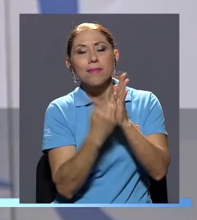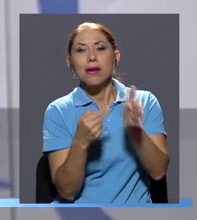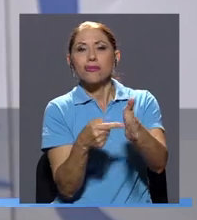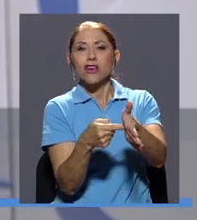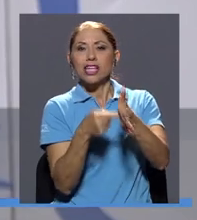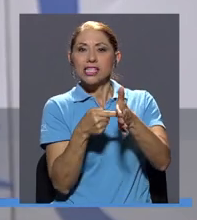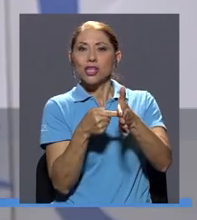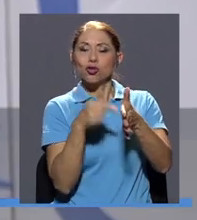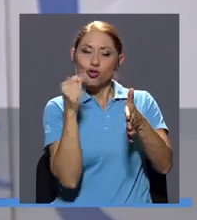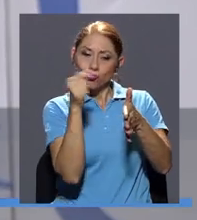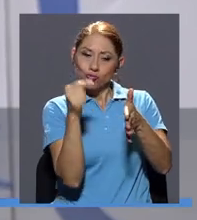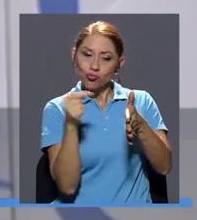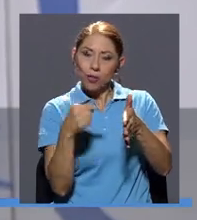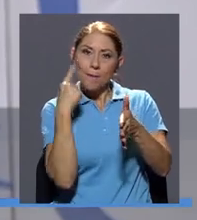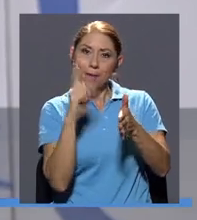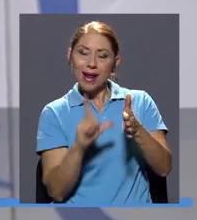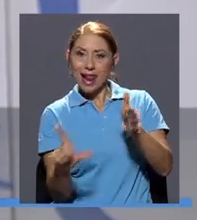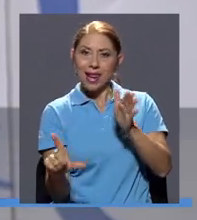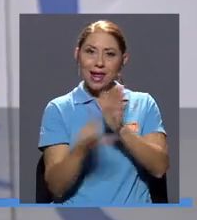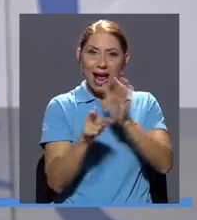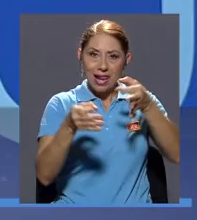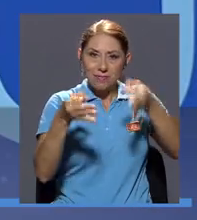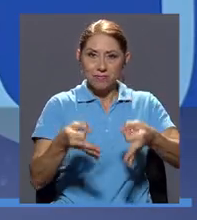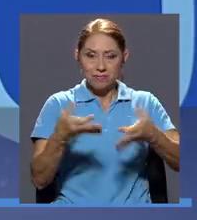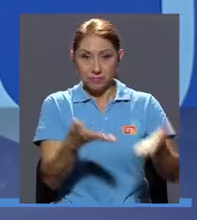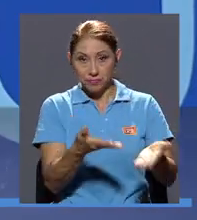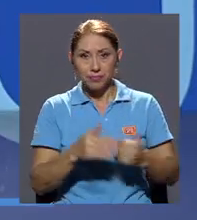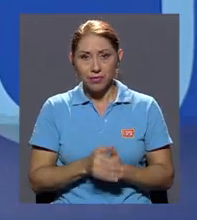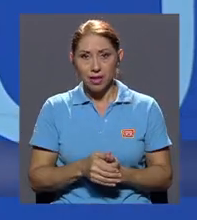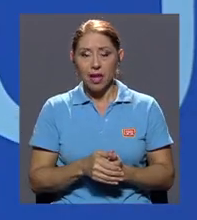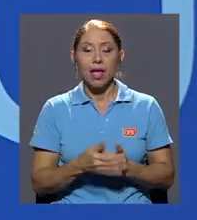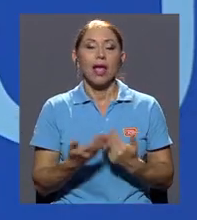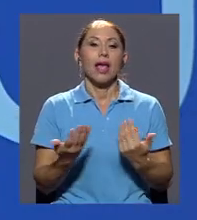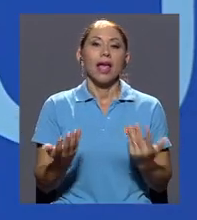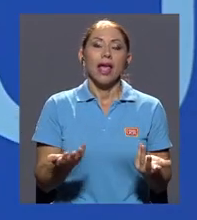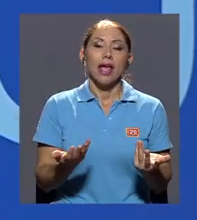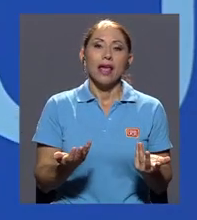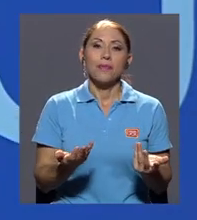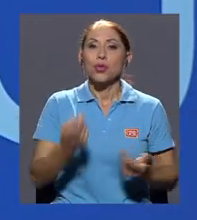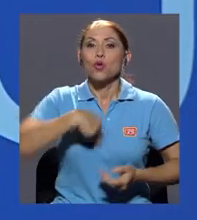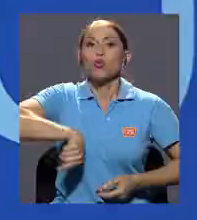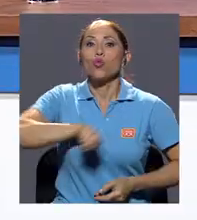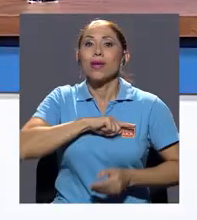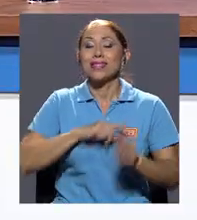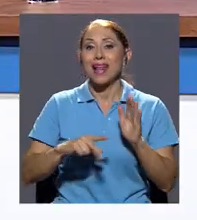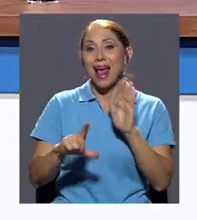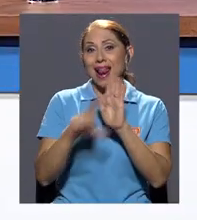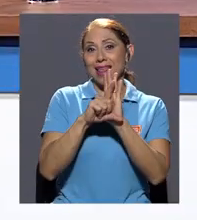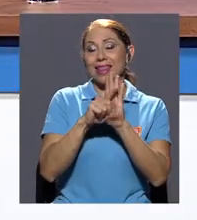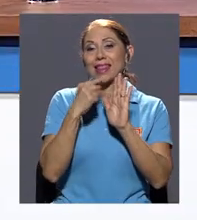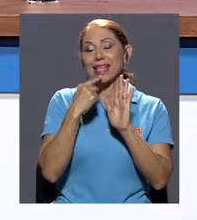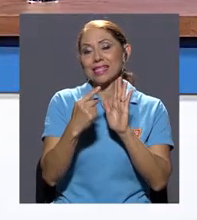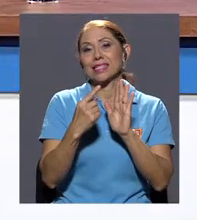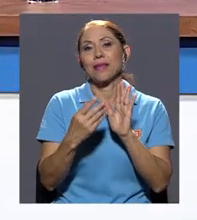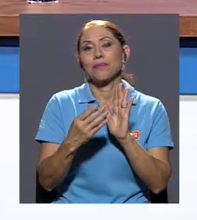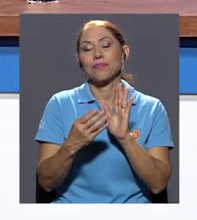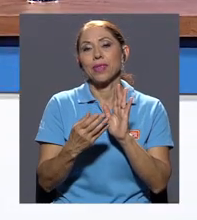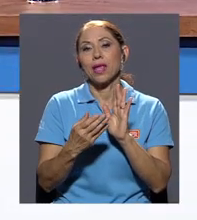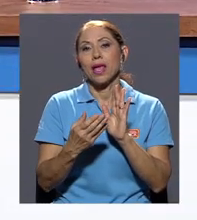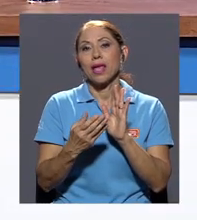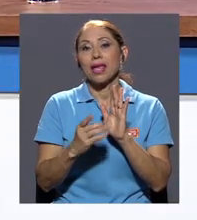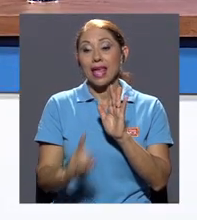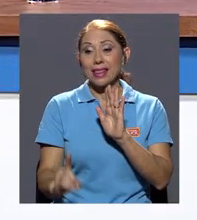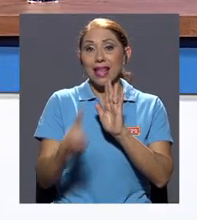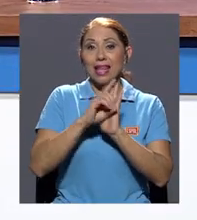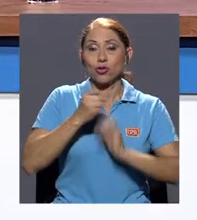legal de ese ejercicio. De hecho, nuestra norma constitucional dice que el derecho de